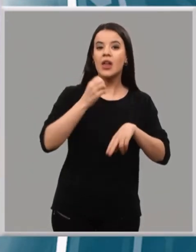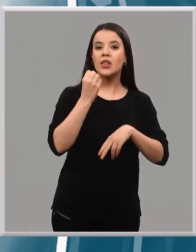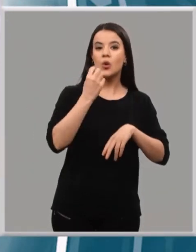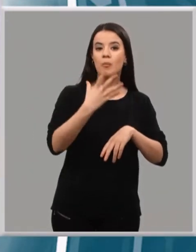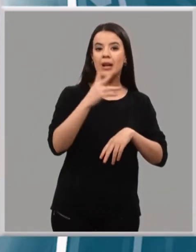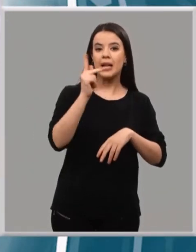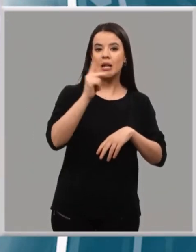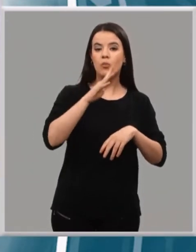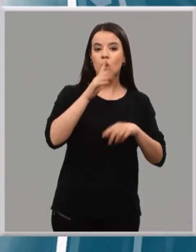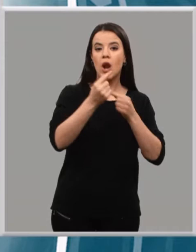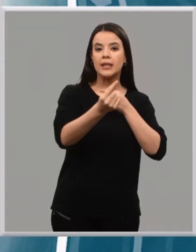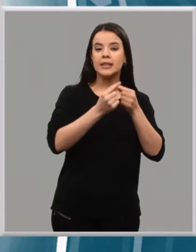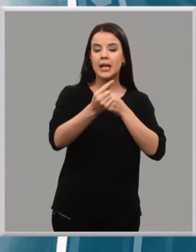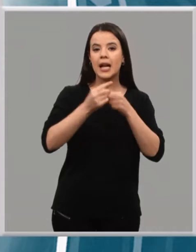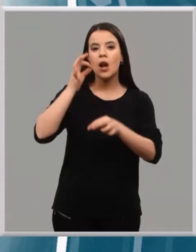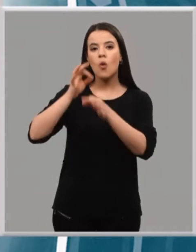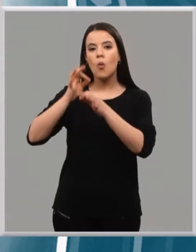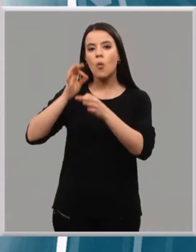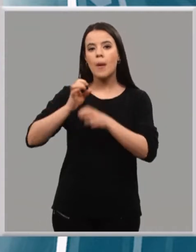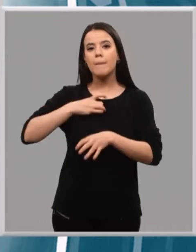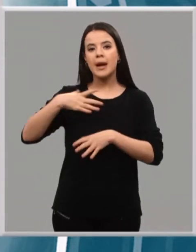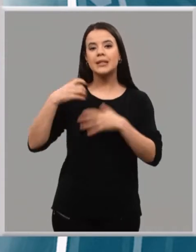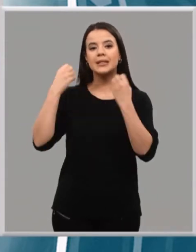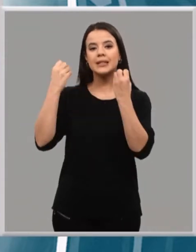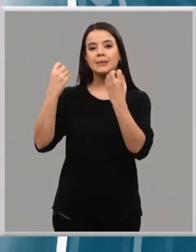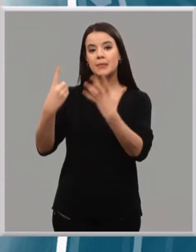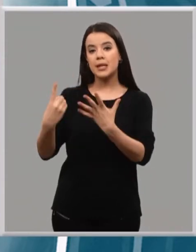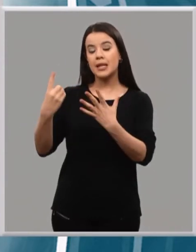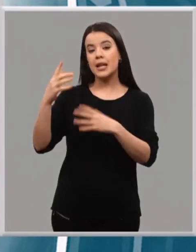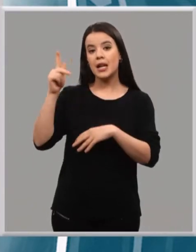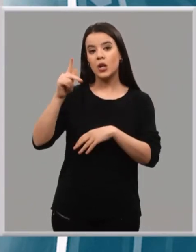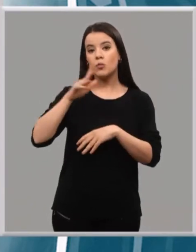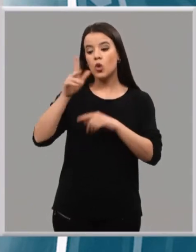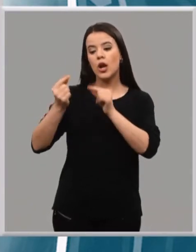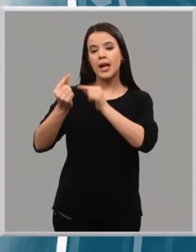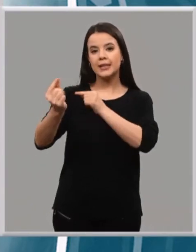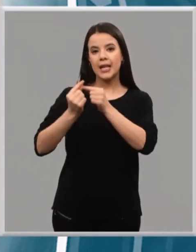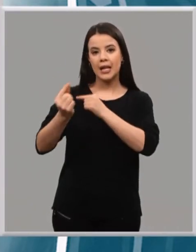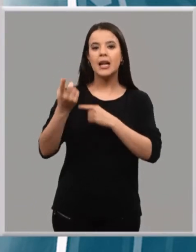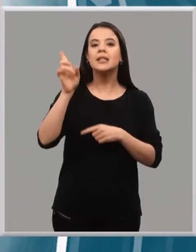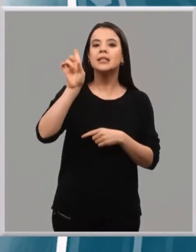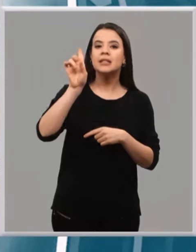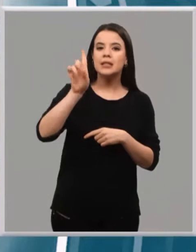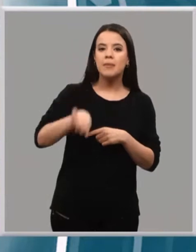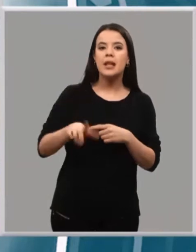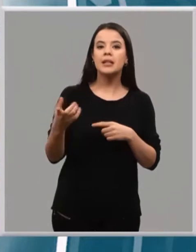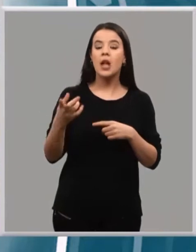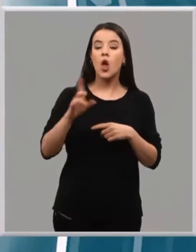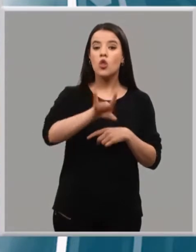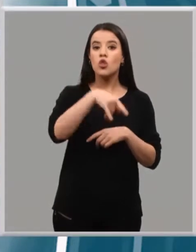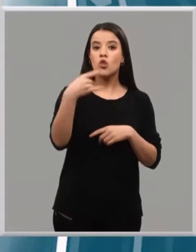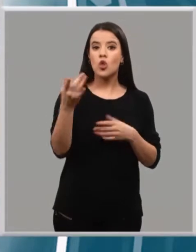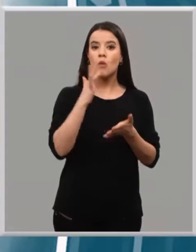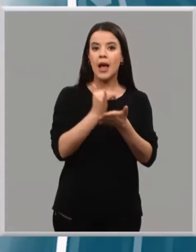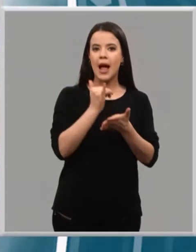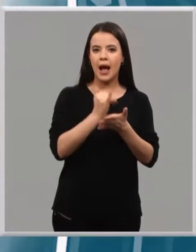por hectárea y en la uva blanca que no pasen de 6.000 kilos por hectárea. Tienen que pasar una doble cata por el Consejo Regulador. Lo admite, el